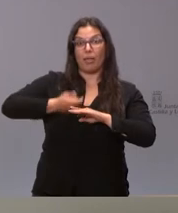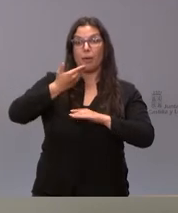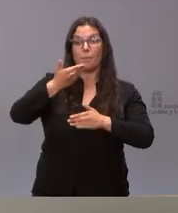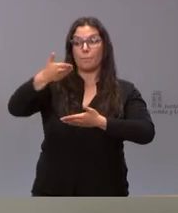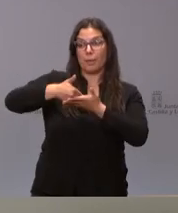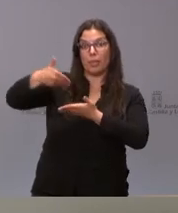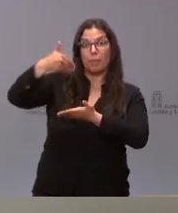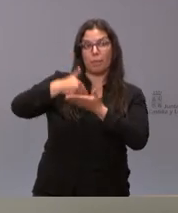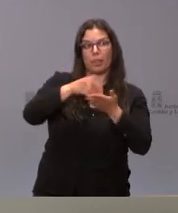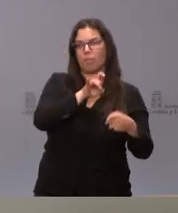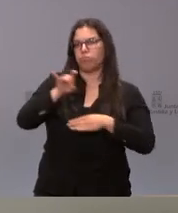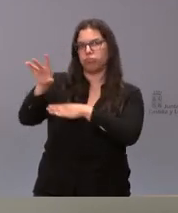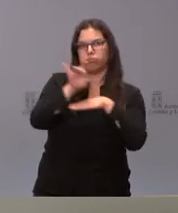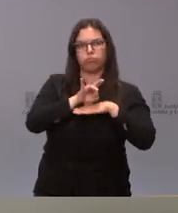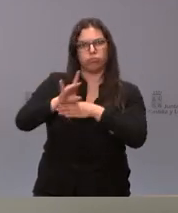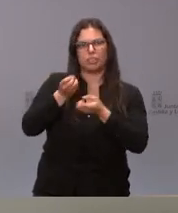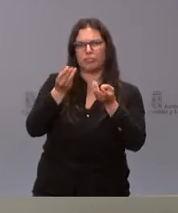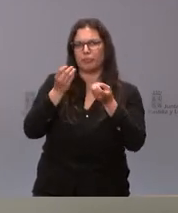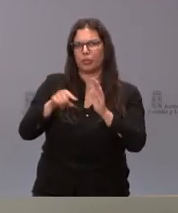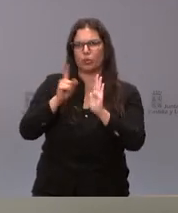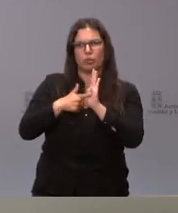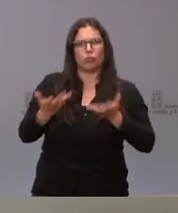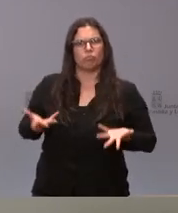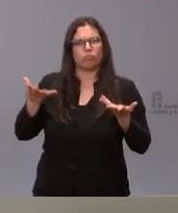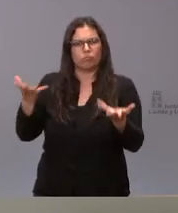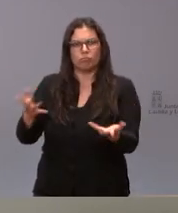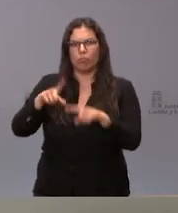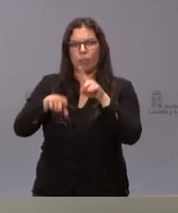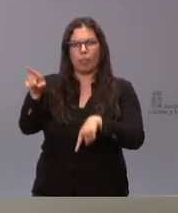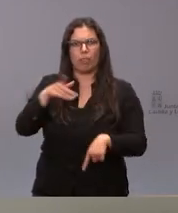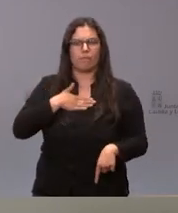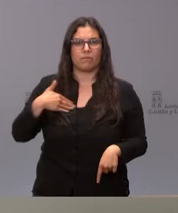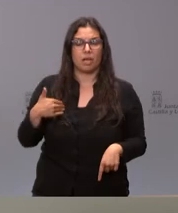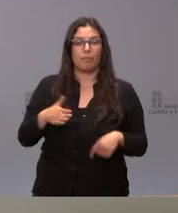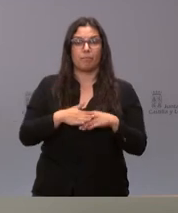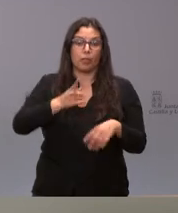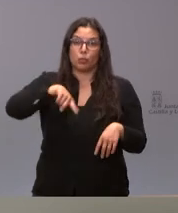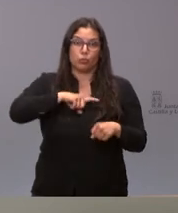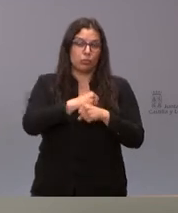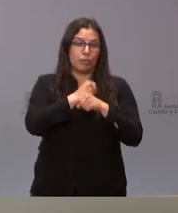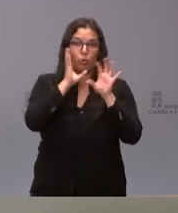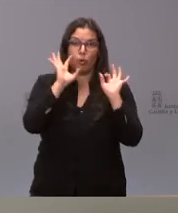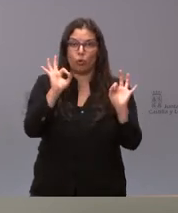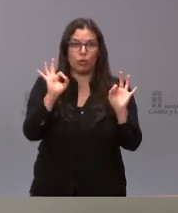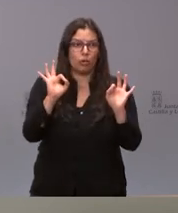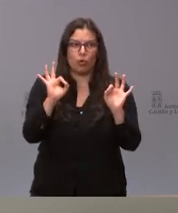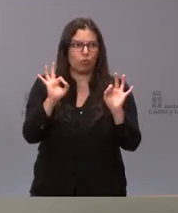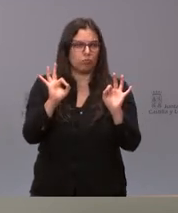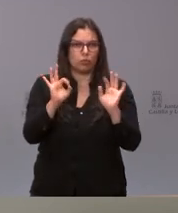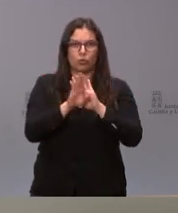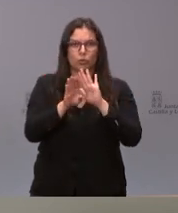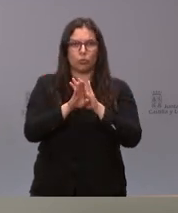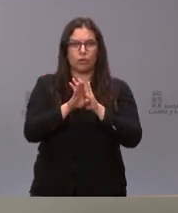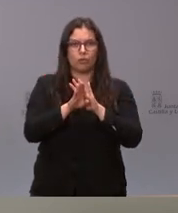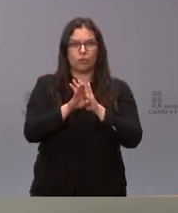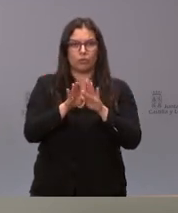pues se lo enviaríamos y estaríamos a su disposición y lógicamente nuestra tarea va a seguir plenamente vigente no prejuzgamos